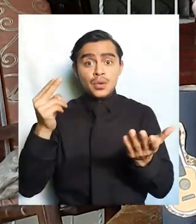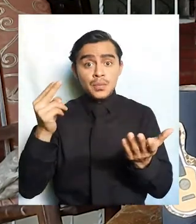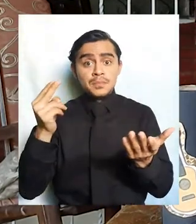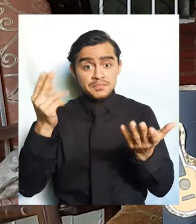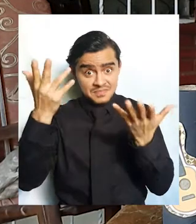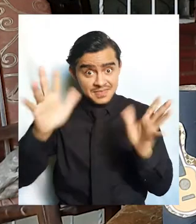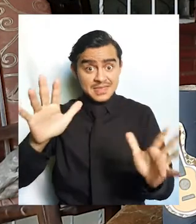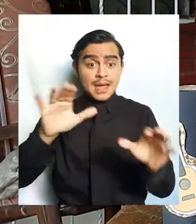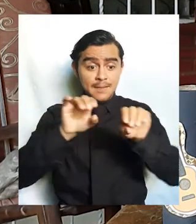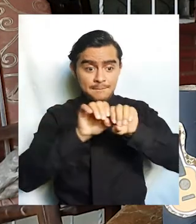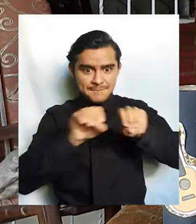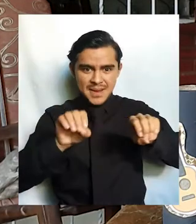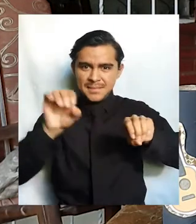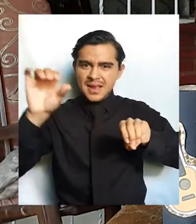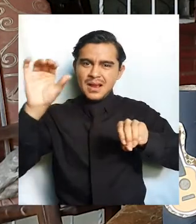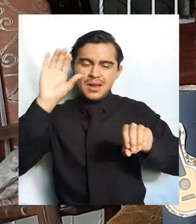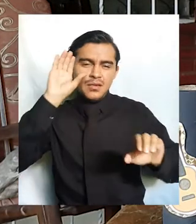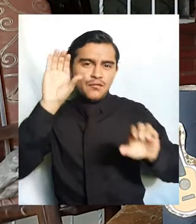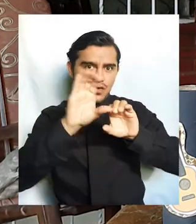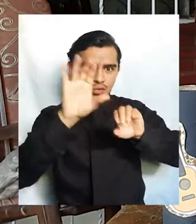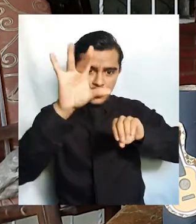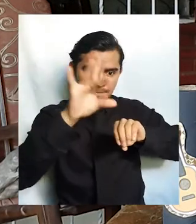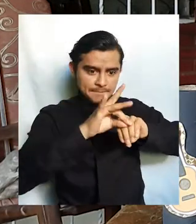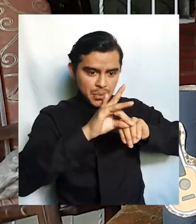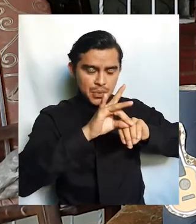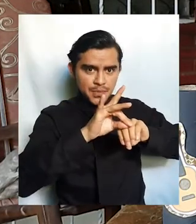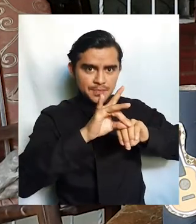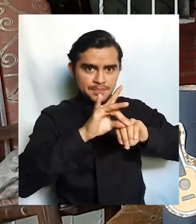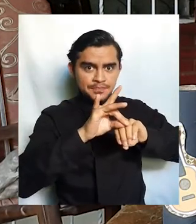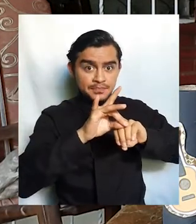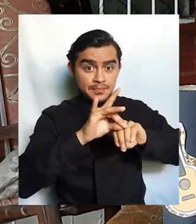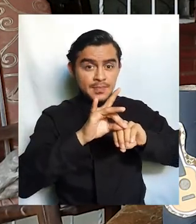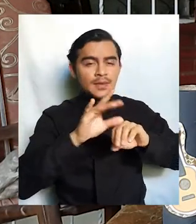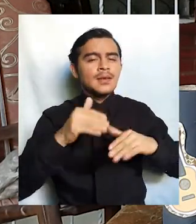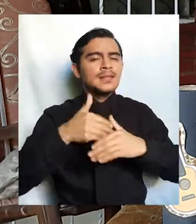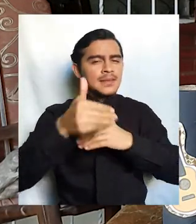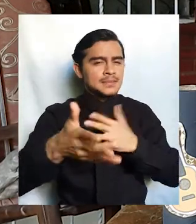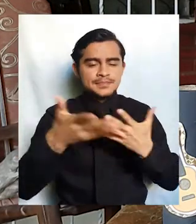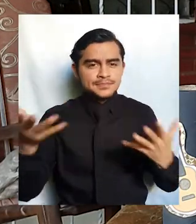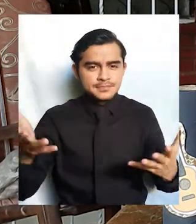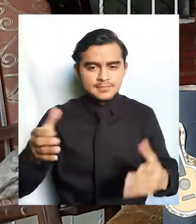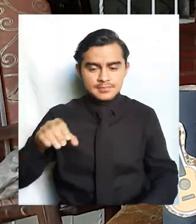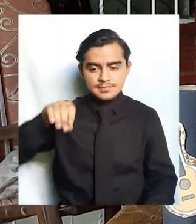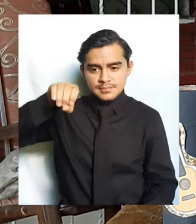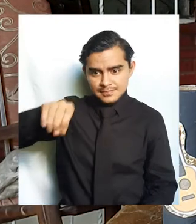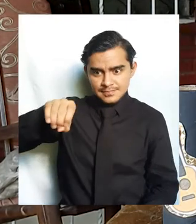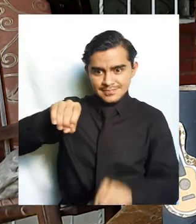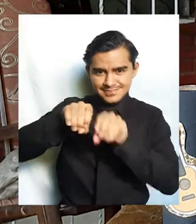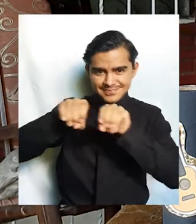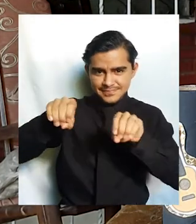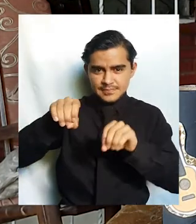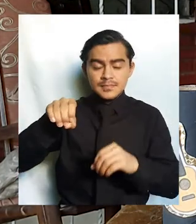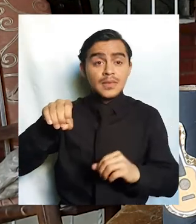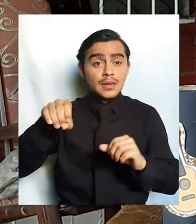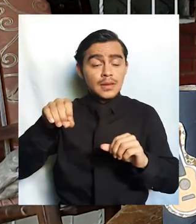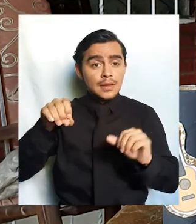de papel, vamos a tomar un poco de pegamento y lo vamos a poner en el borde